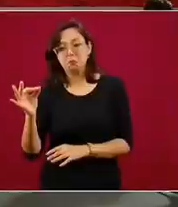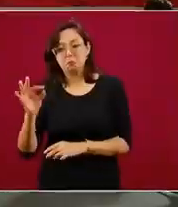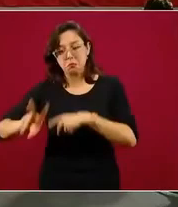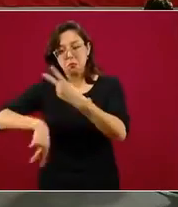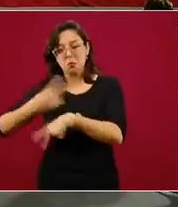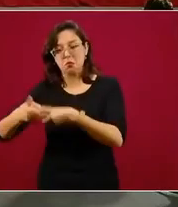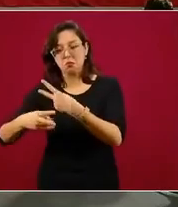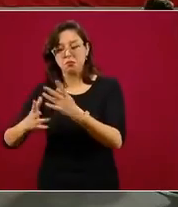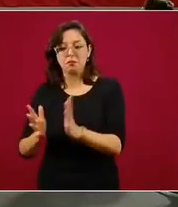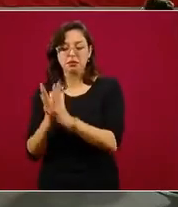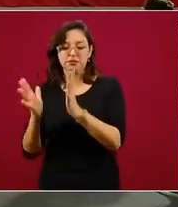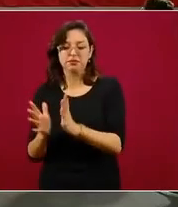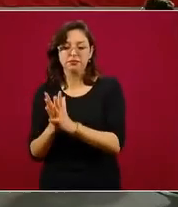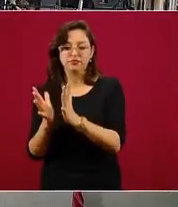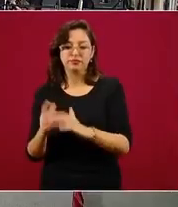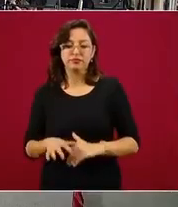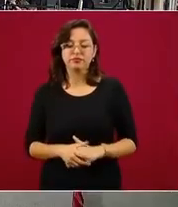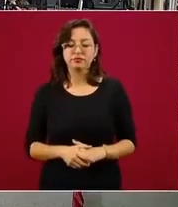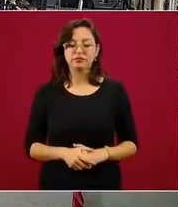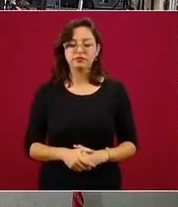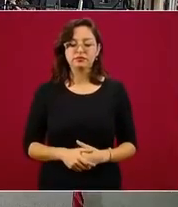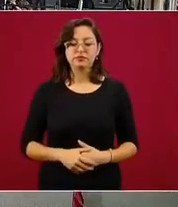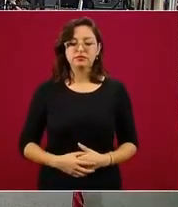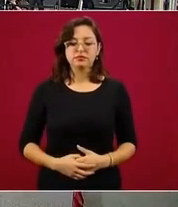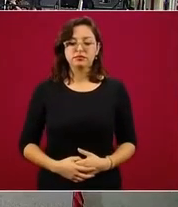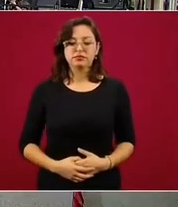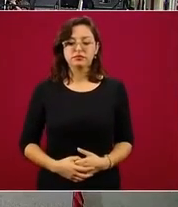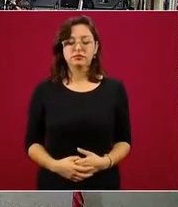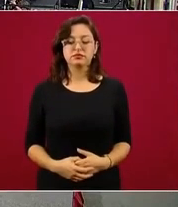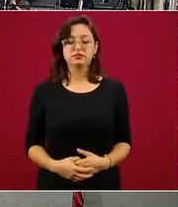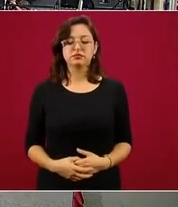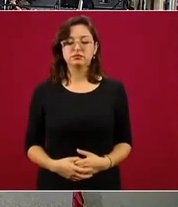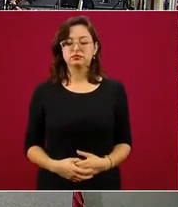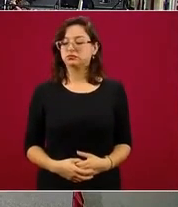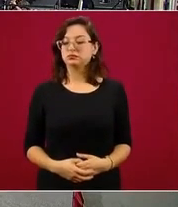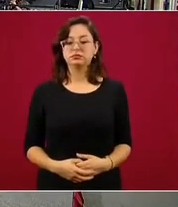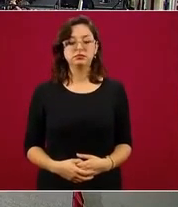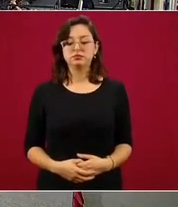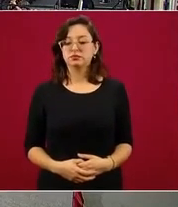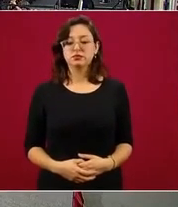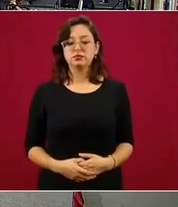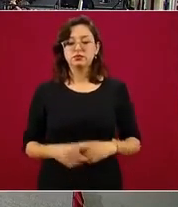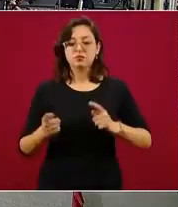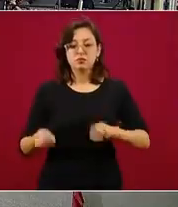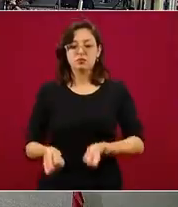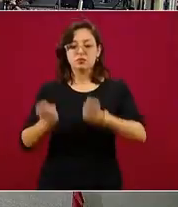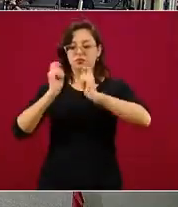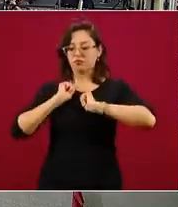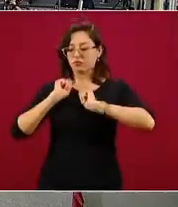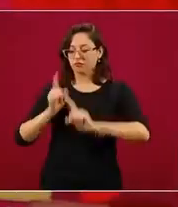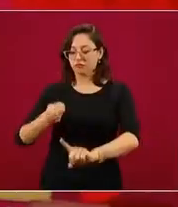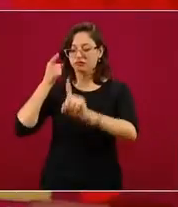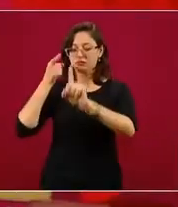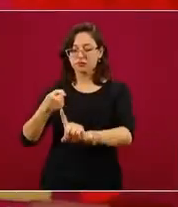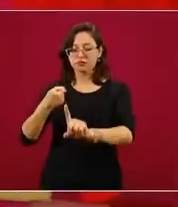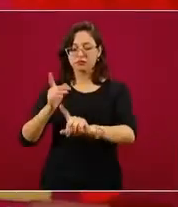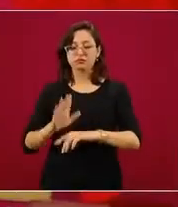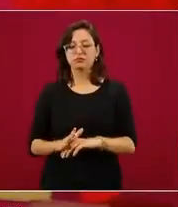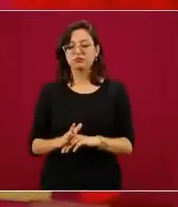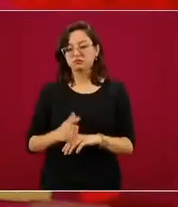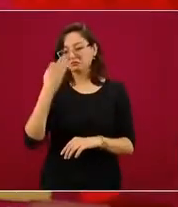sesiones. ¿Eso no implica despedar aquí el trabajo que viene realizado? No, no, no, es un encargo específico y generalmente son